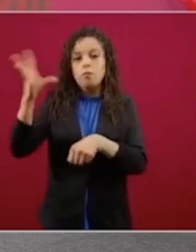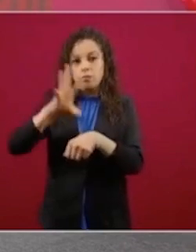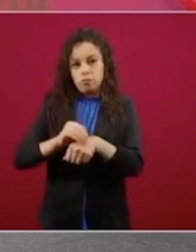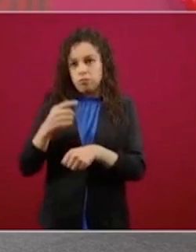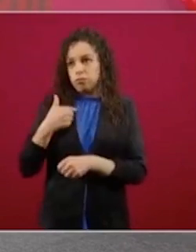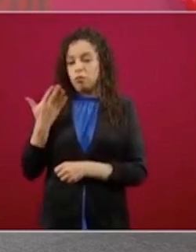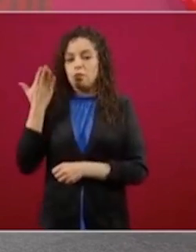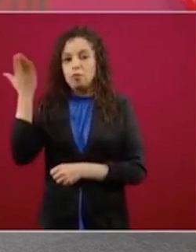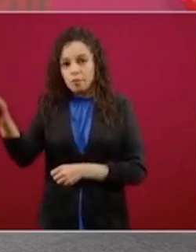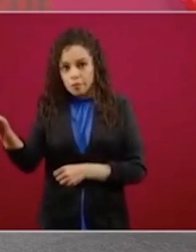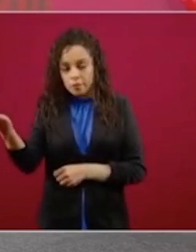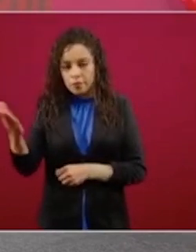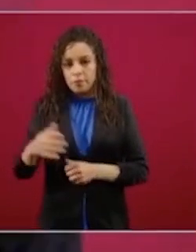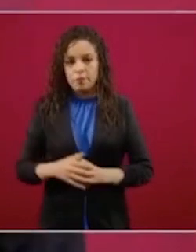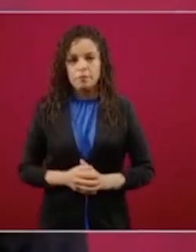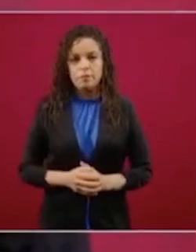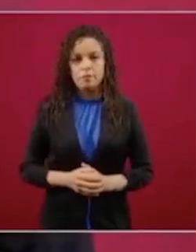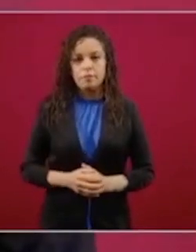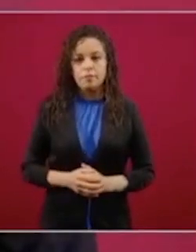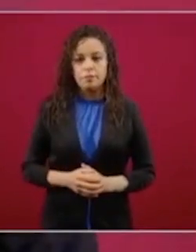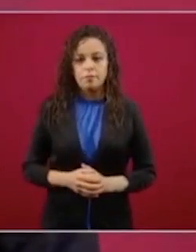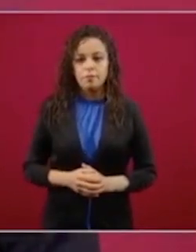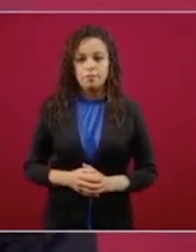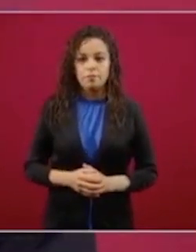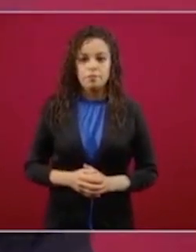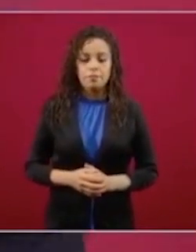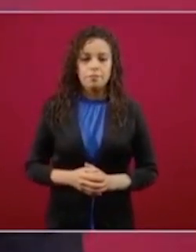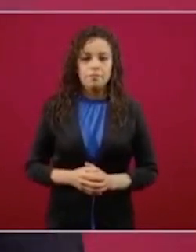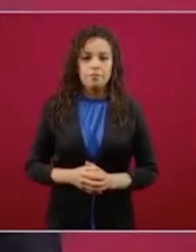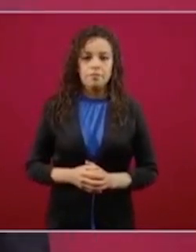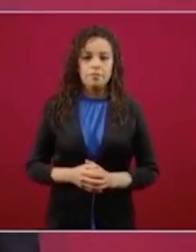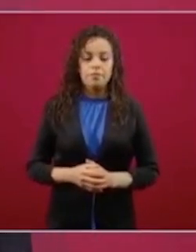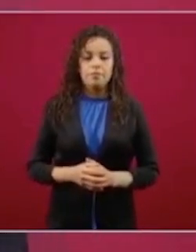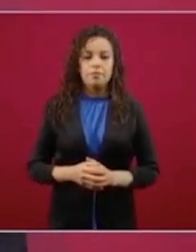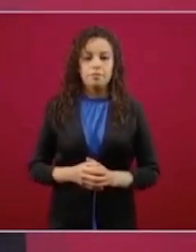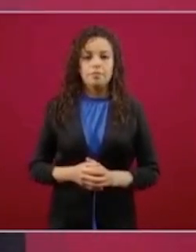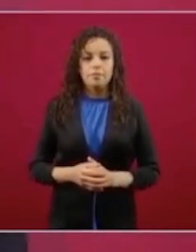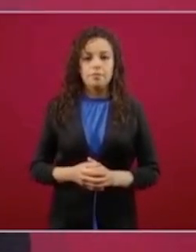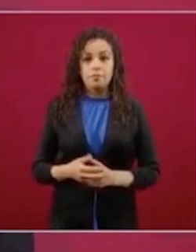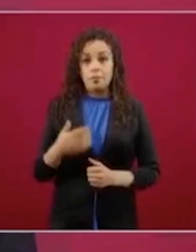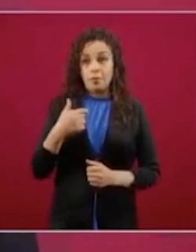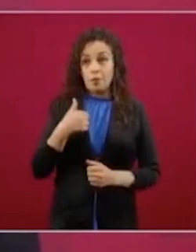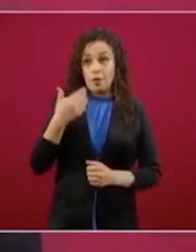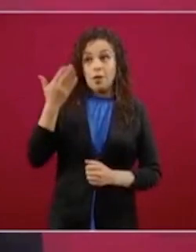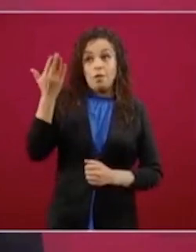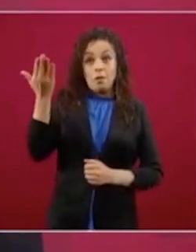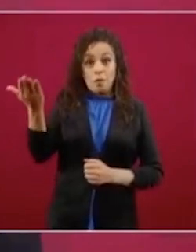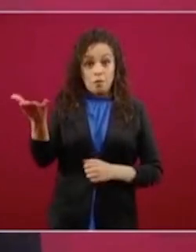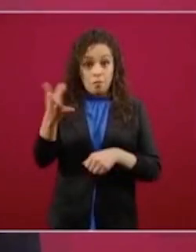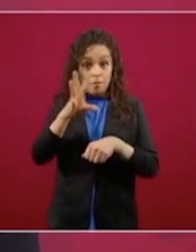No les estamos pidiendo autorización para endeudarnos.